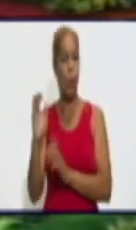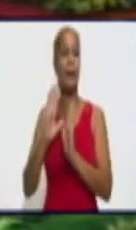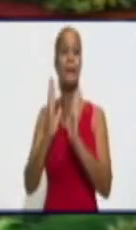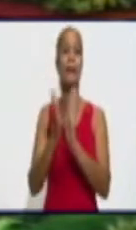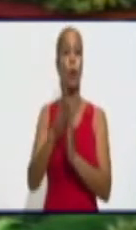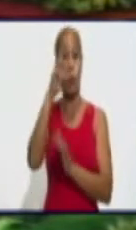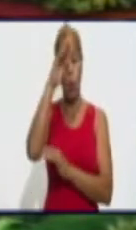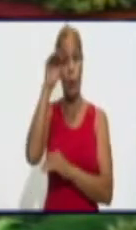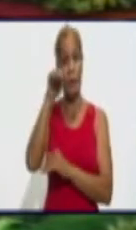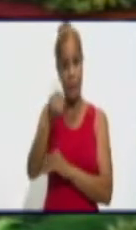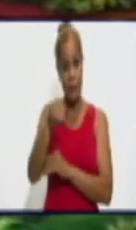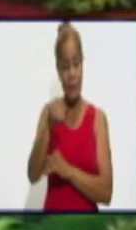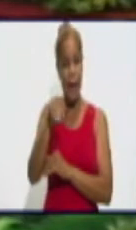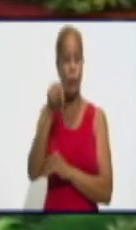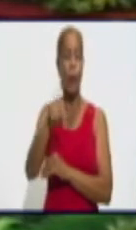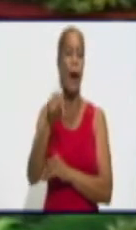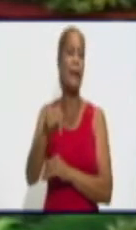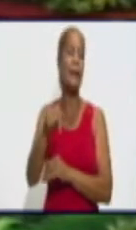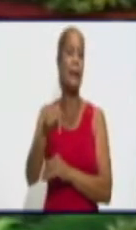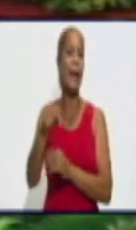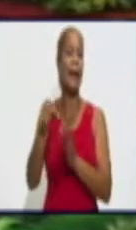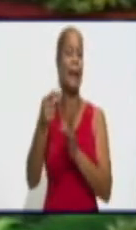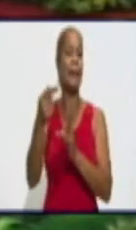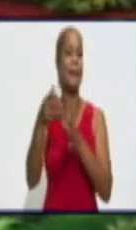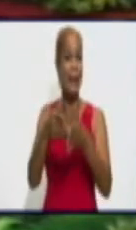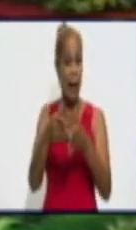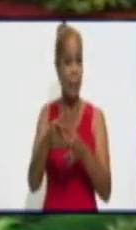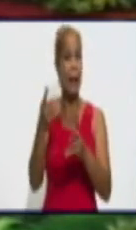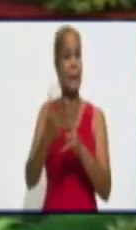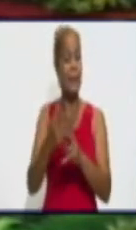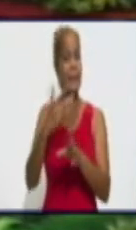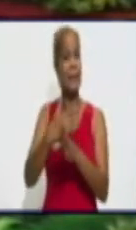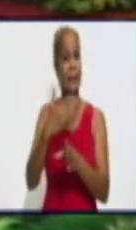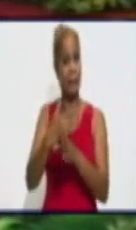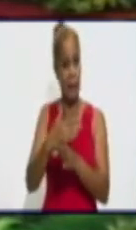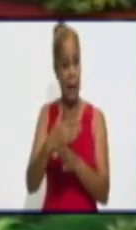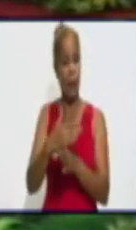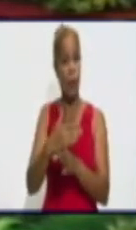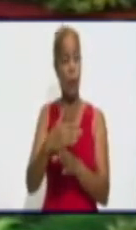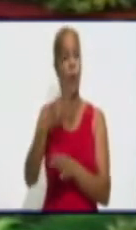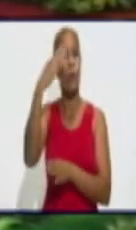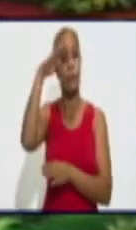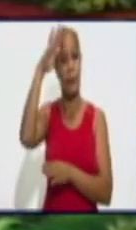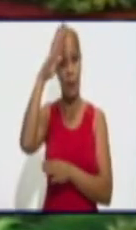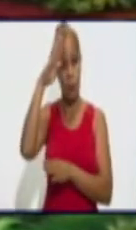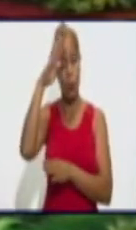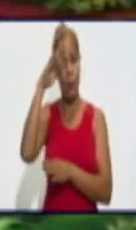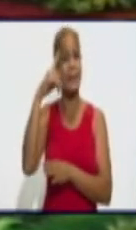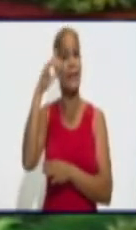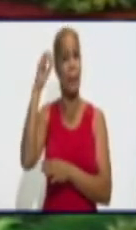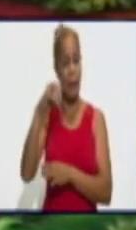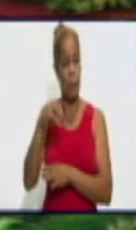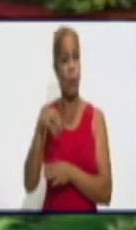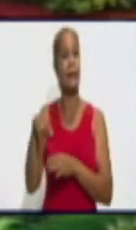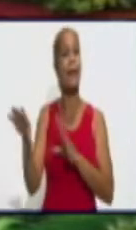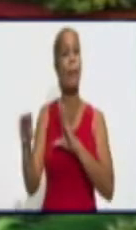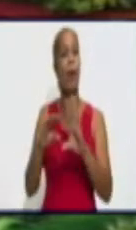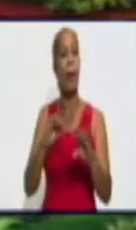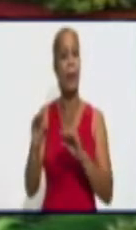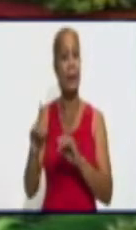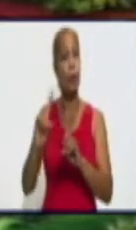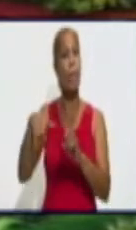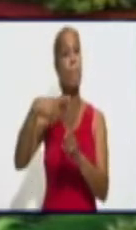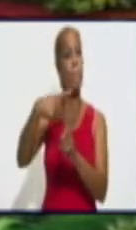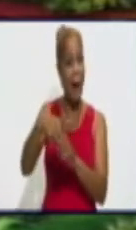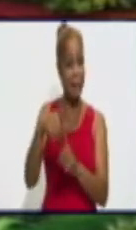Son más de 200 personas que están en este momento transitando por esa peligrosa enfermedad. Estamos hablando de más de 200